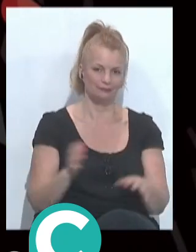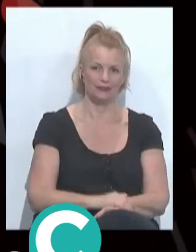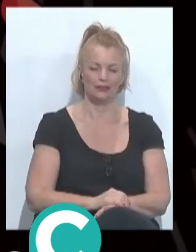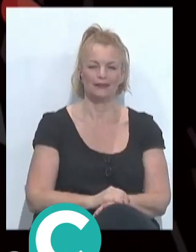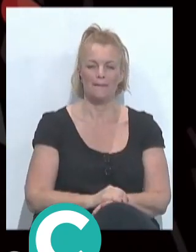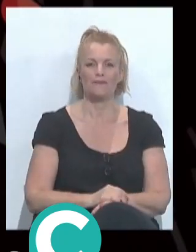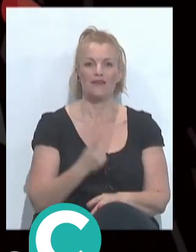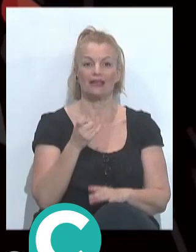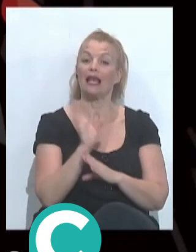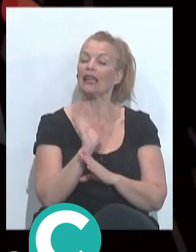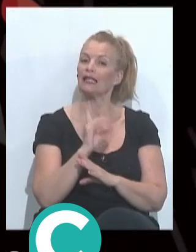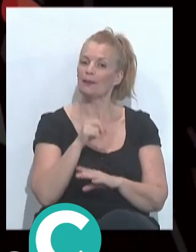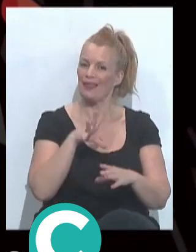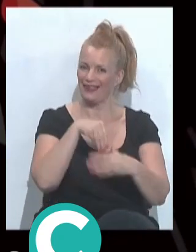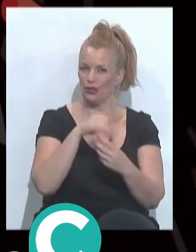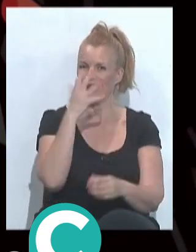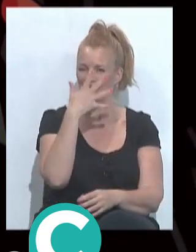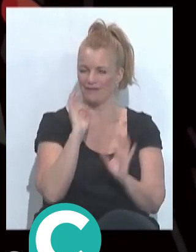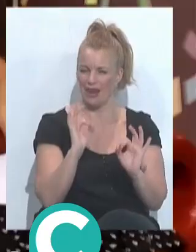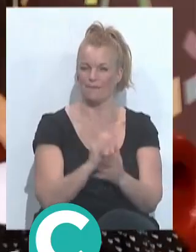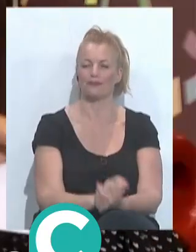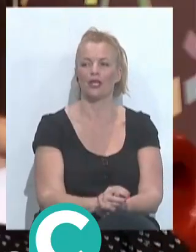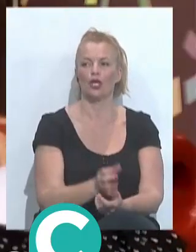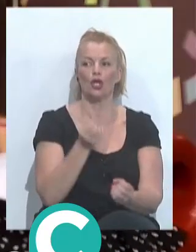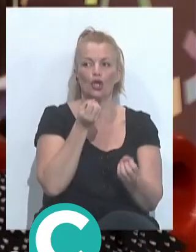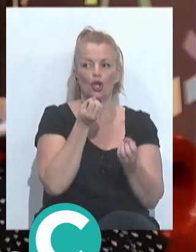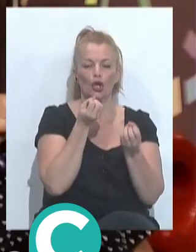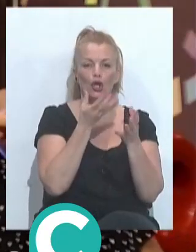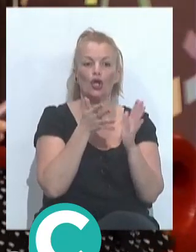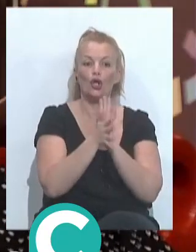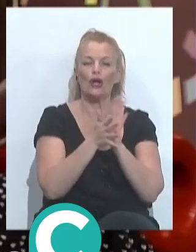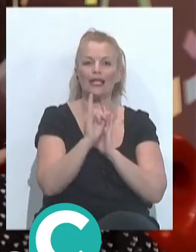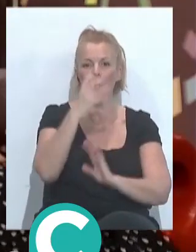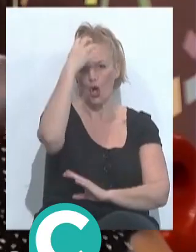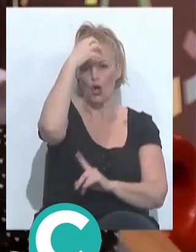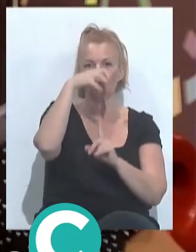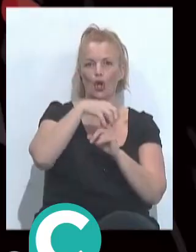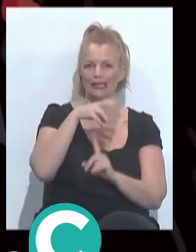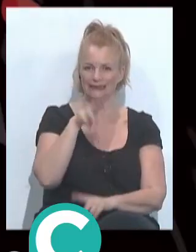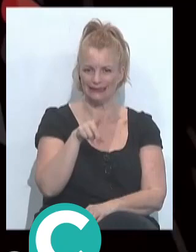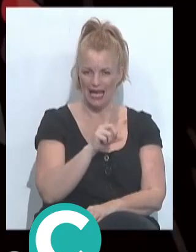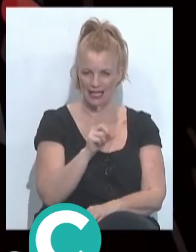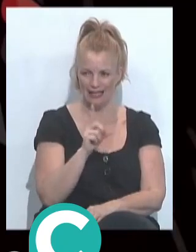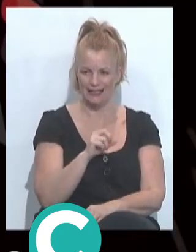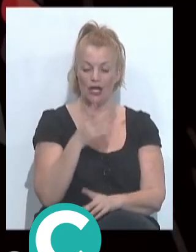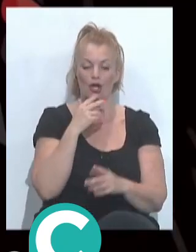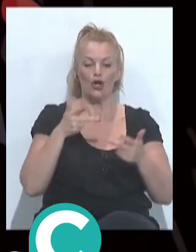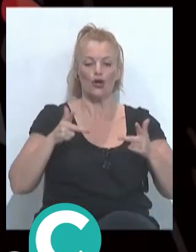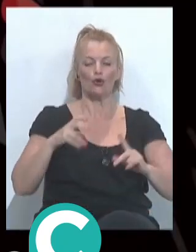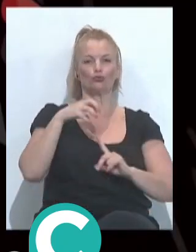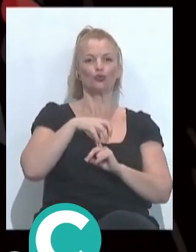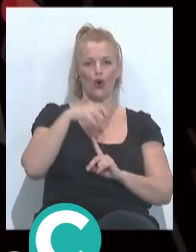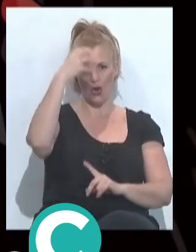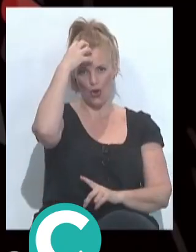en carnaval. Cronista que no tronista, ¿eh? No, no, cronistas estamos ahora aquí, esto es... El trono.